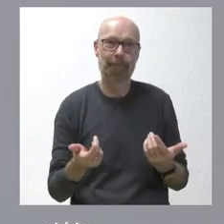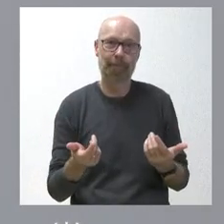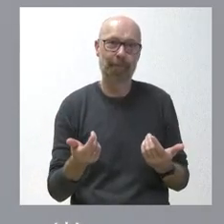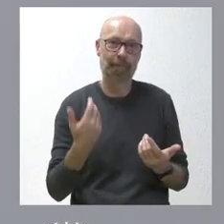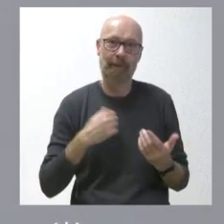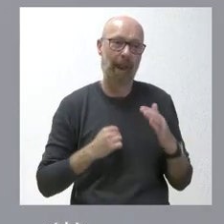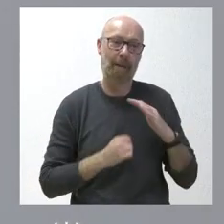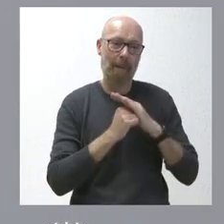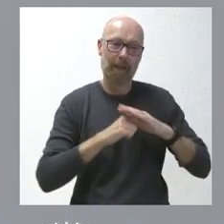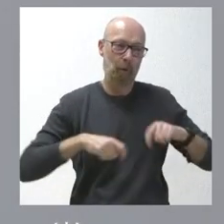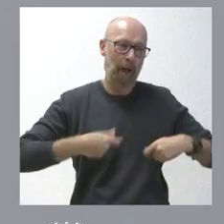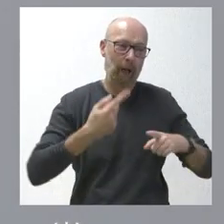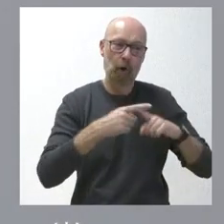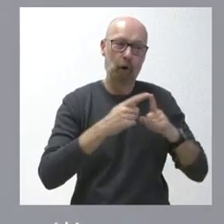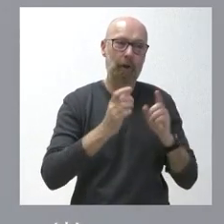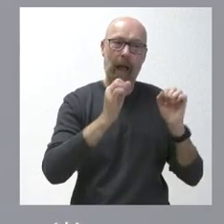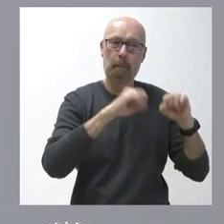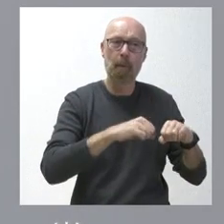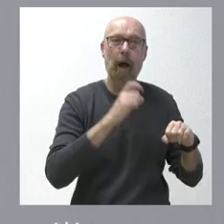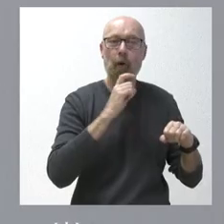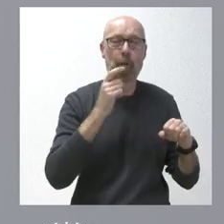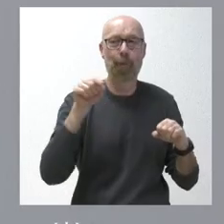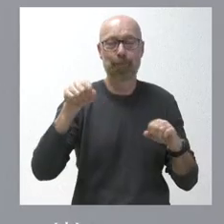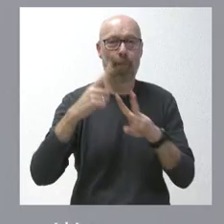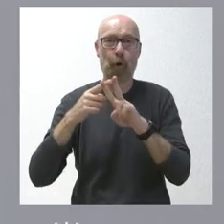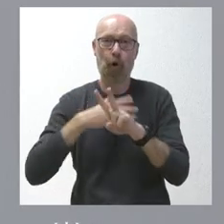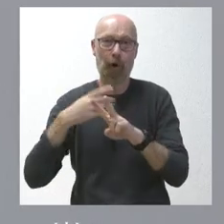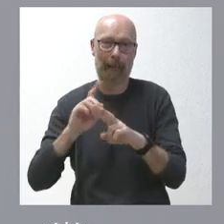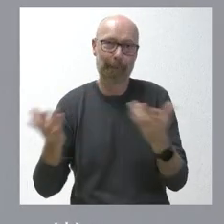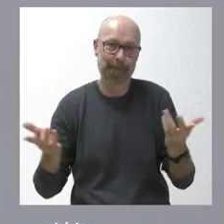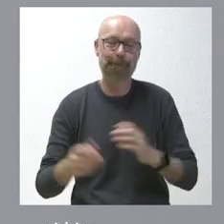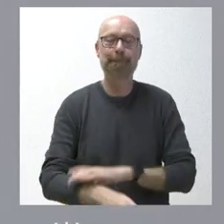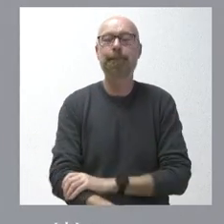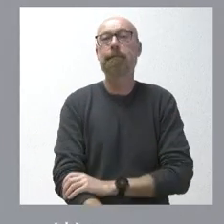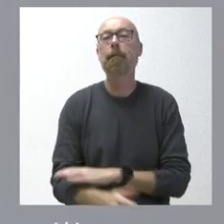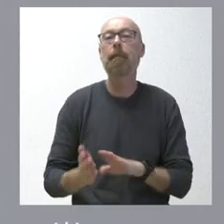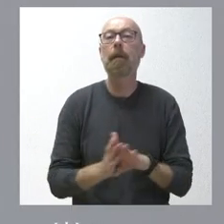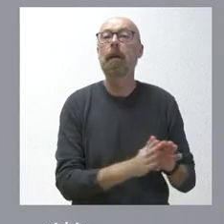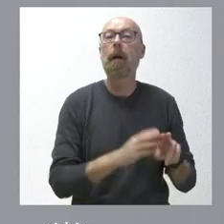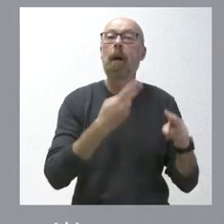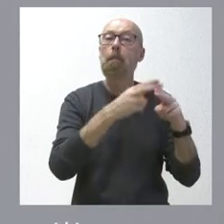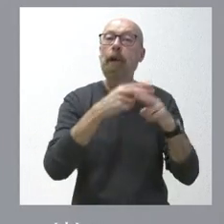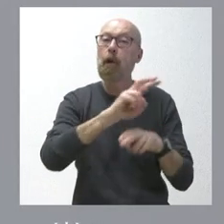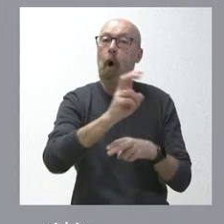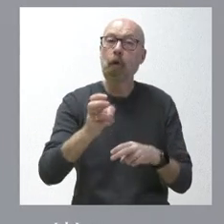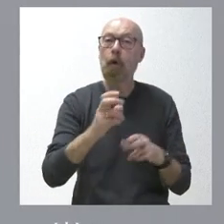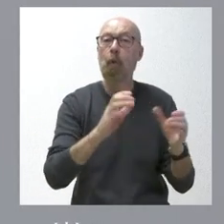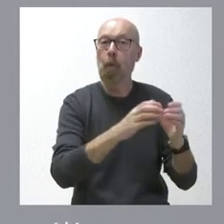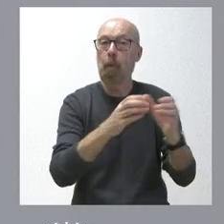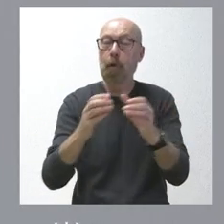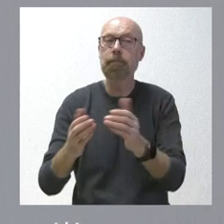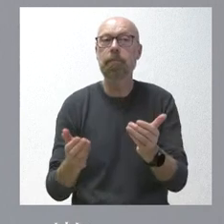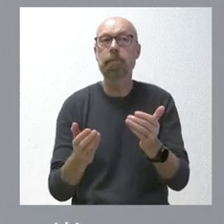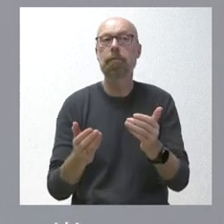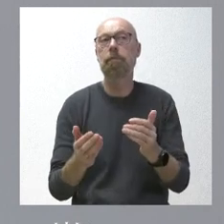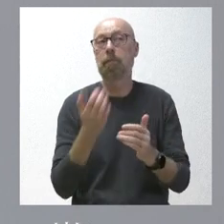su no previamente. En relación con el resto de partidos políticos, hemos visto que alguno, y en este caso particularmente